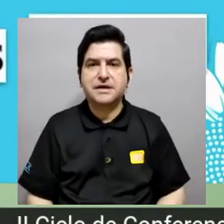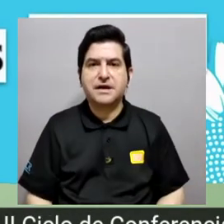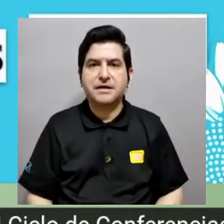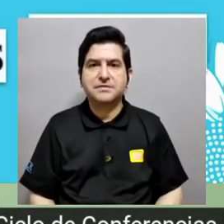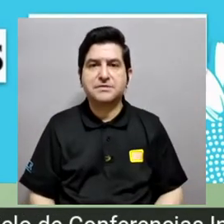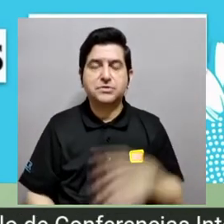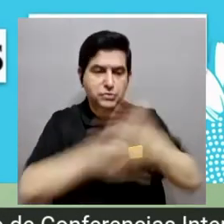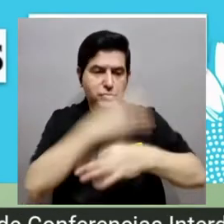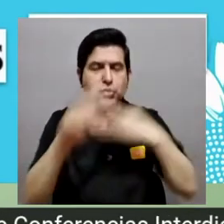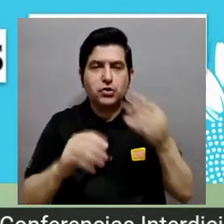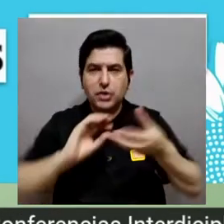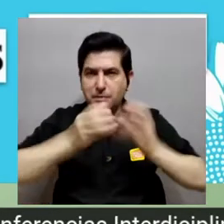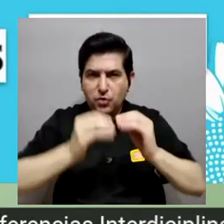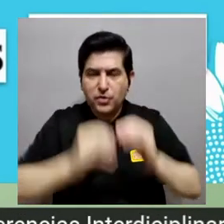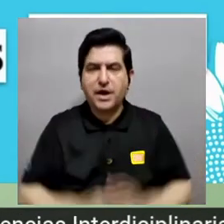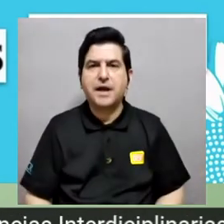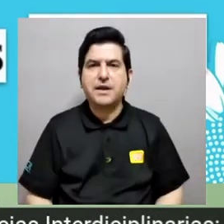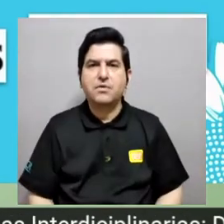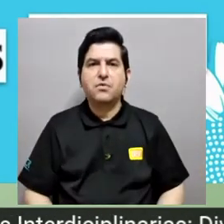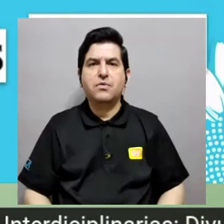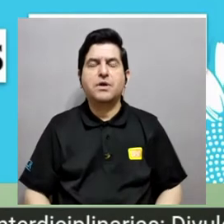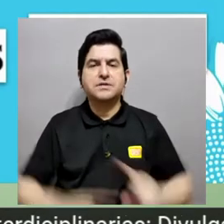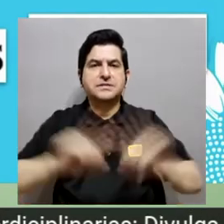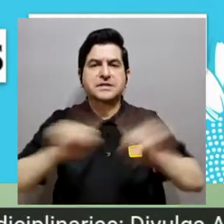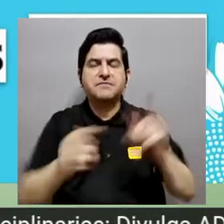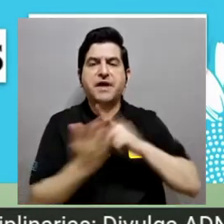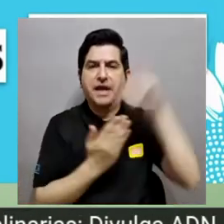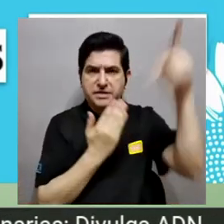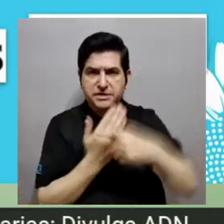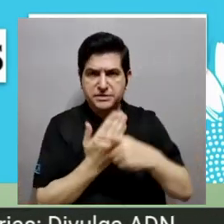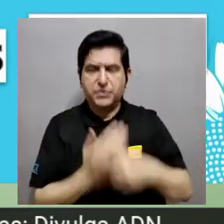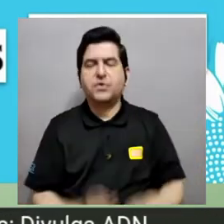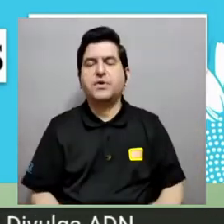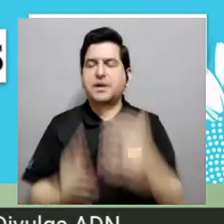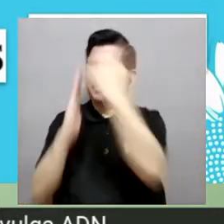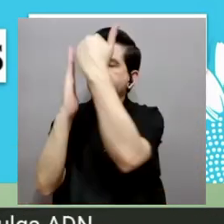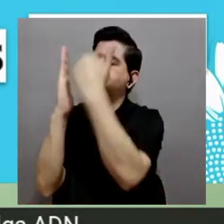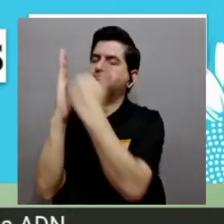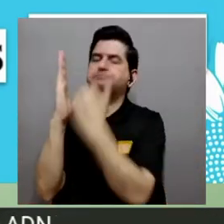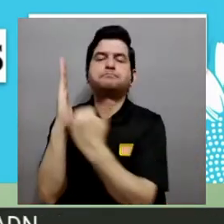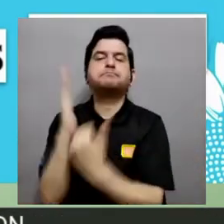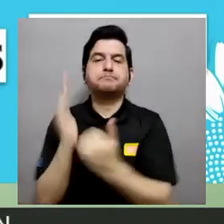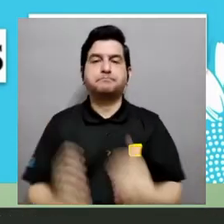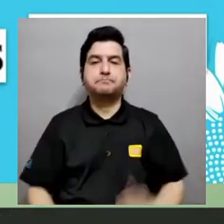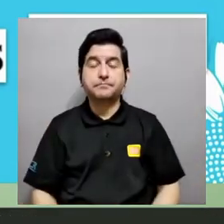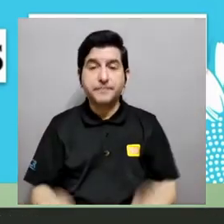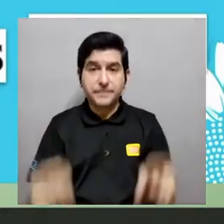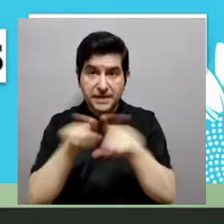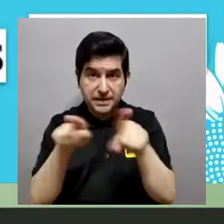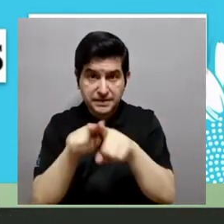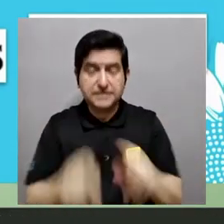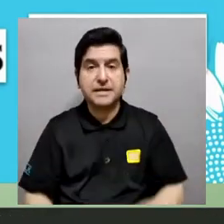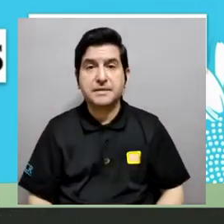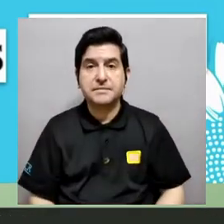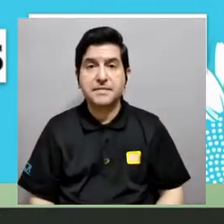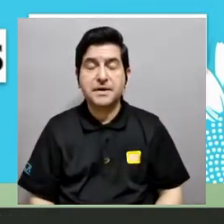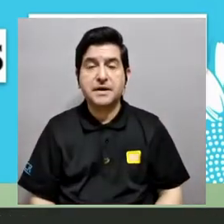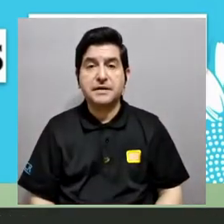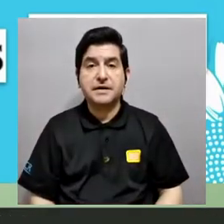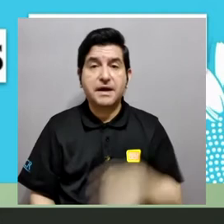Entre estos está Cuantum Espreso, Admit, que son programas de los top para hacer este tipo de cálculos, así como también GAMB, MOPAC y